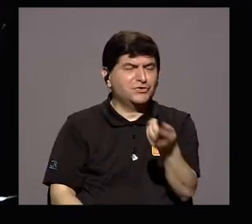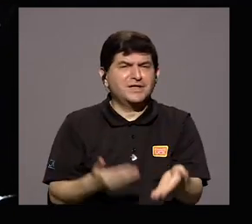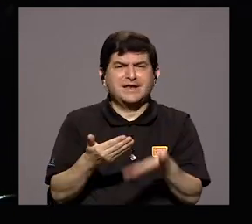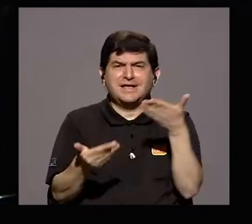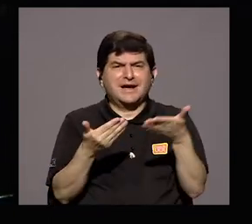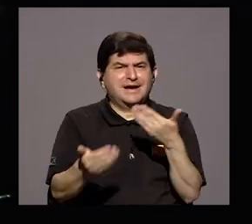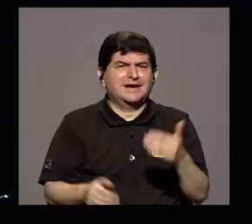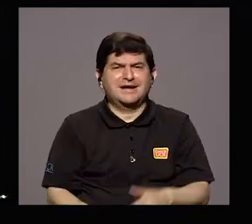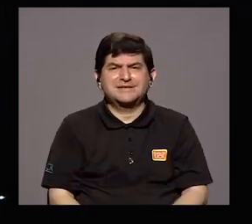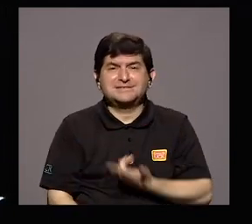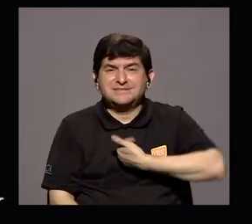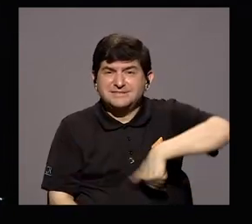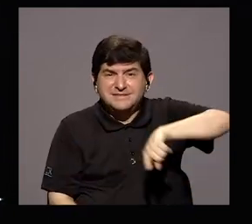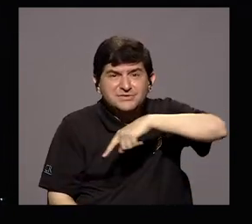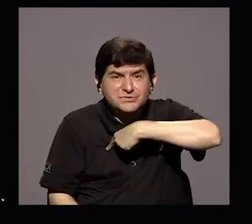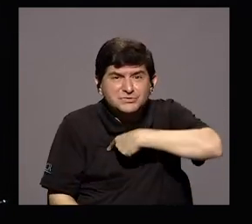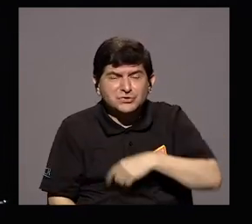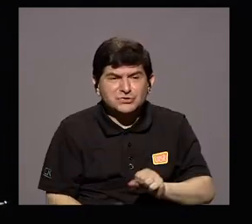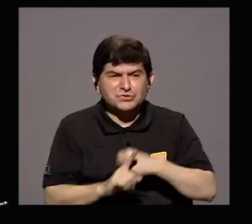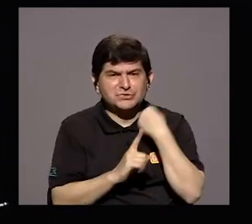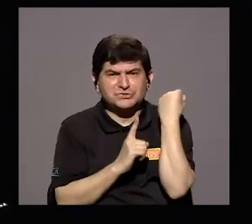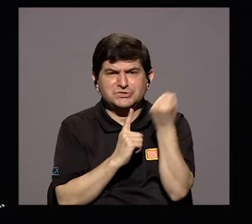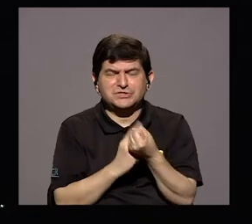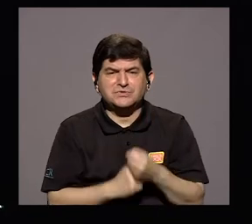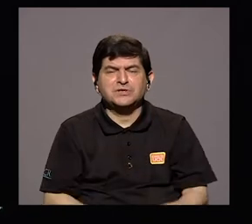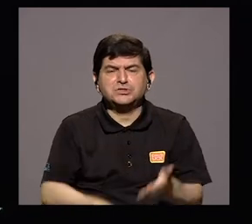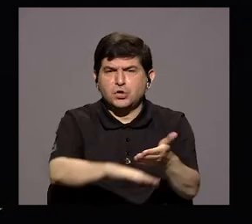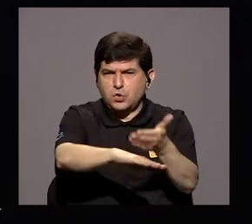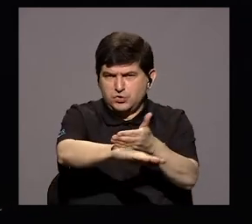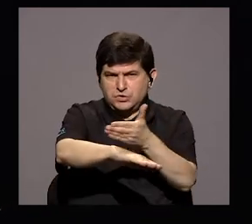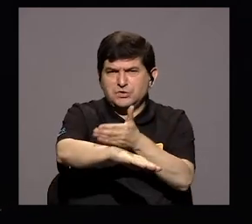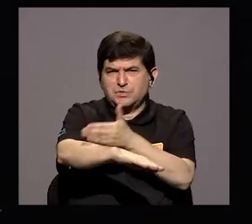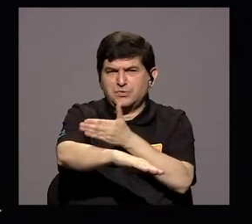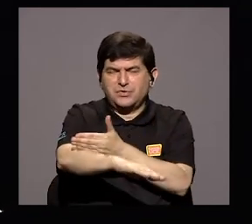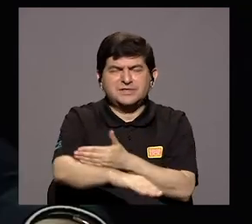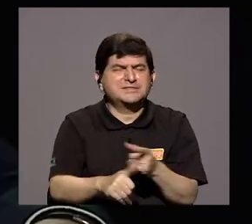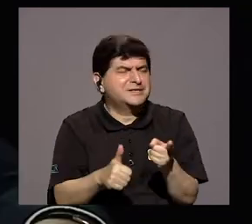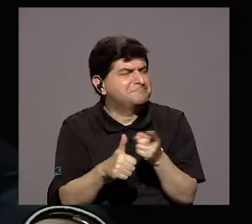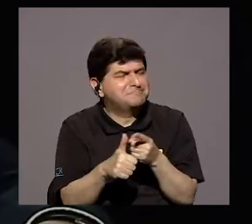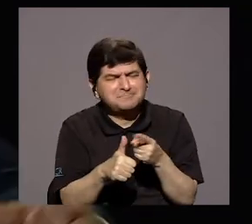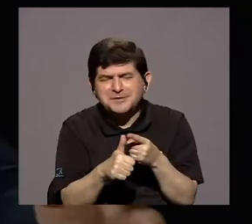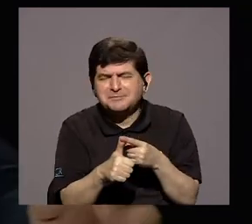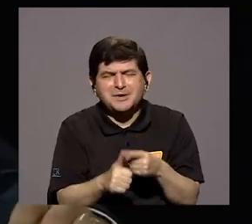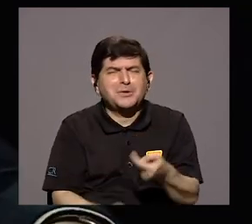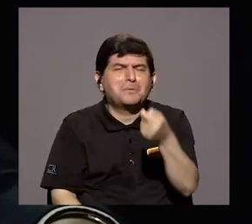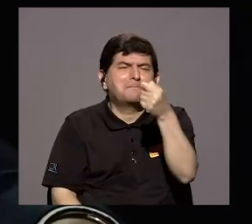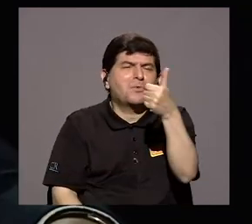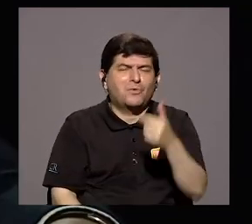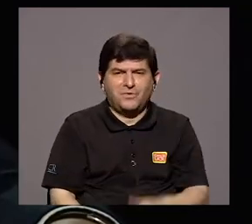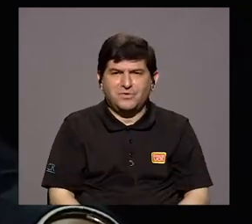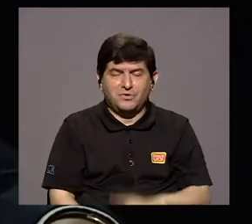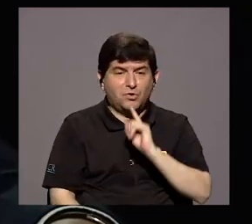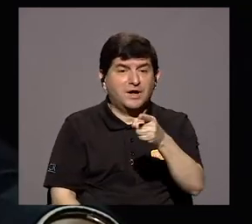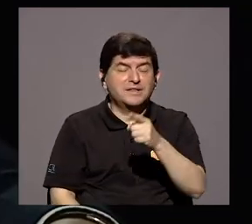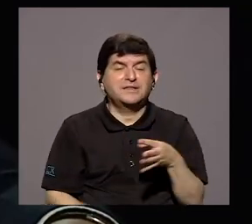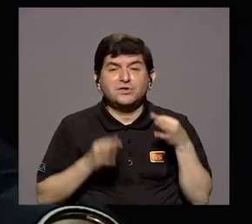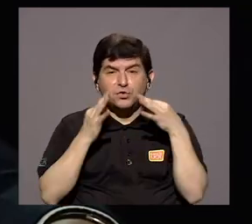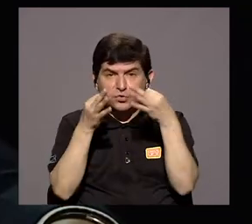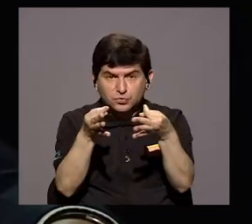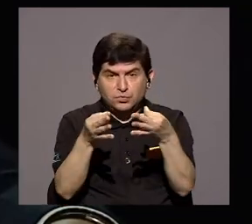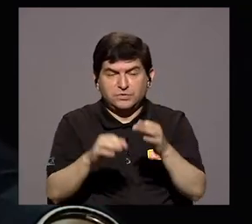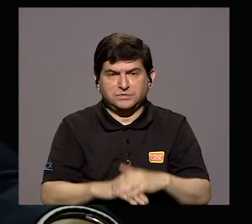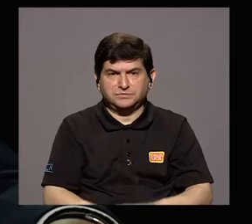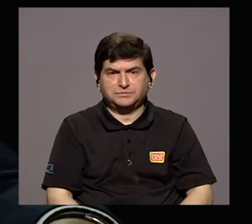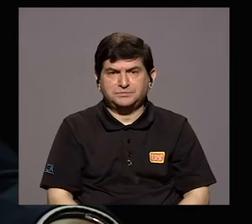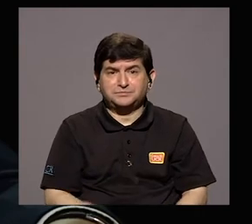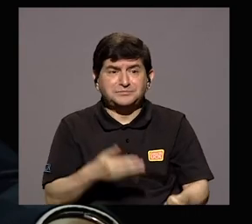casi donde ni más bien en una posibilidad de recuperación este año apenas, porque ahora que usted mencionaba el sector turismo, se dice